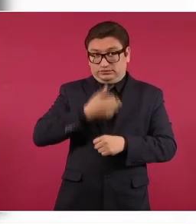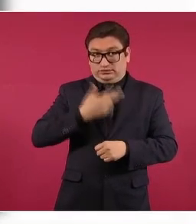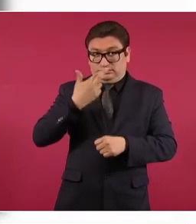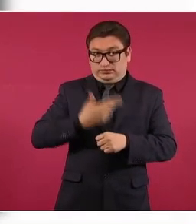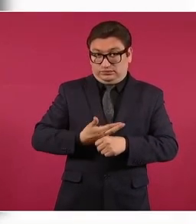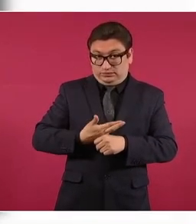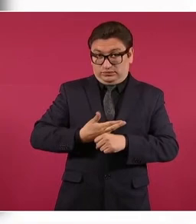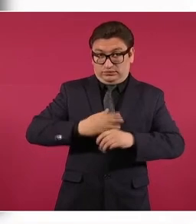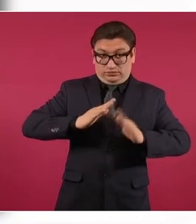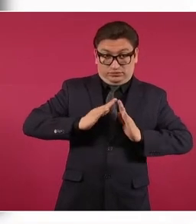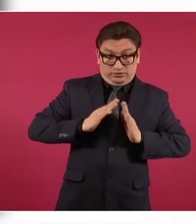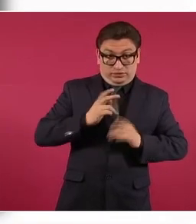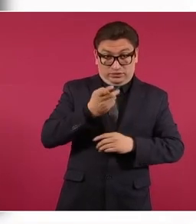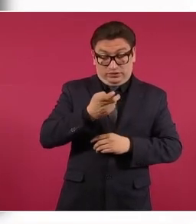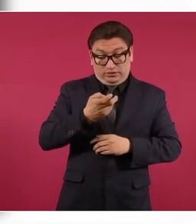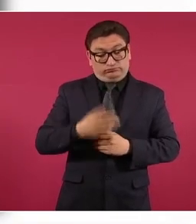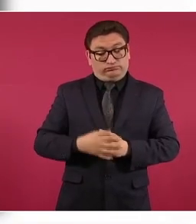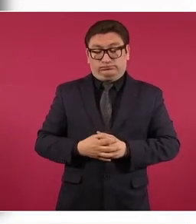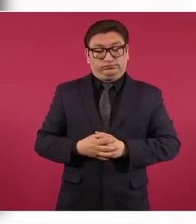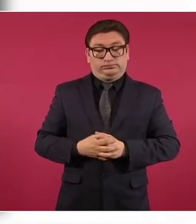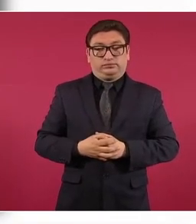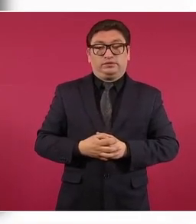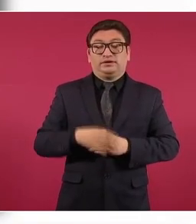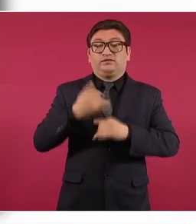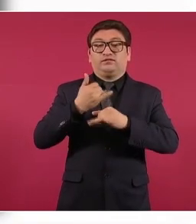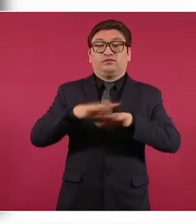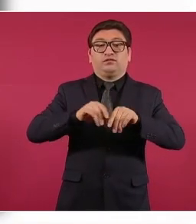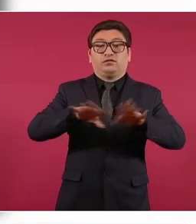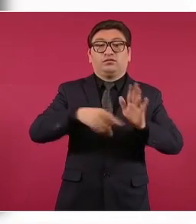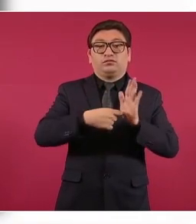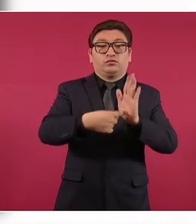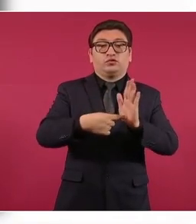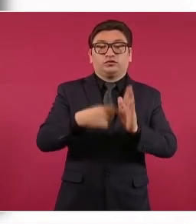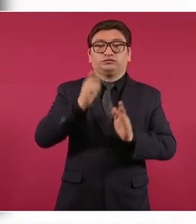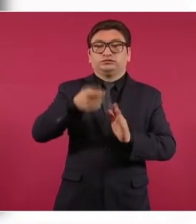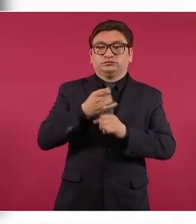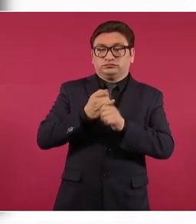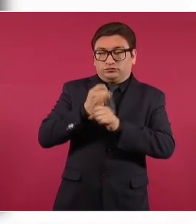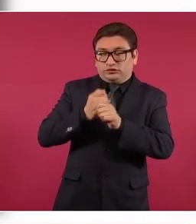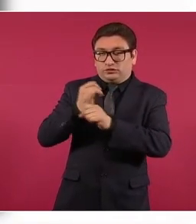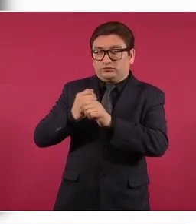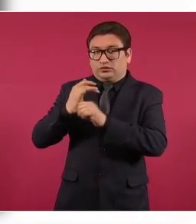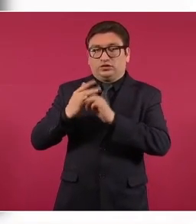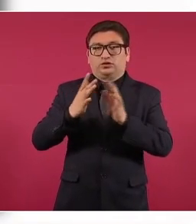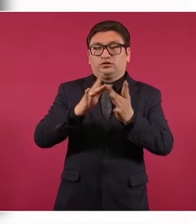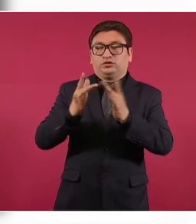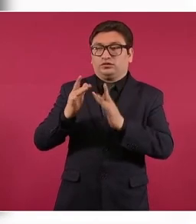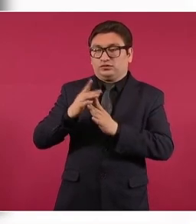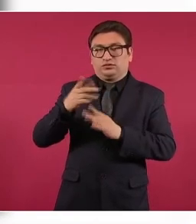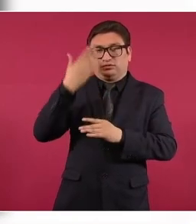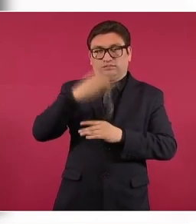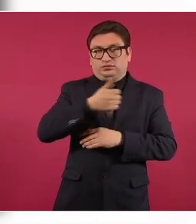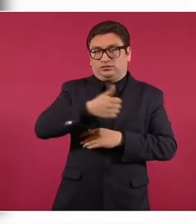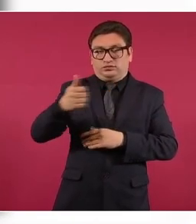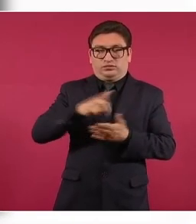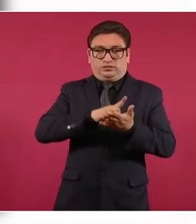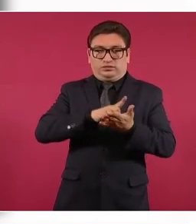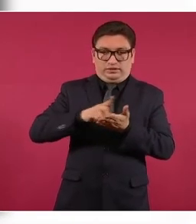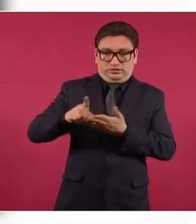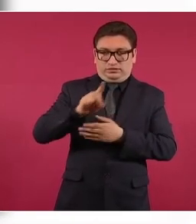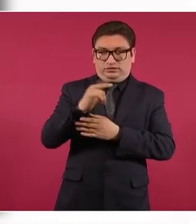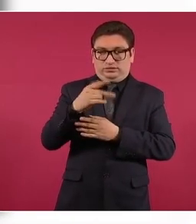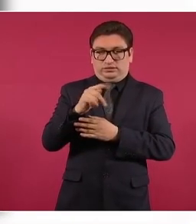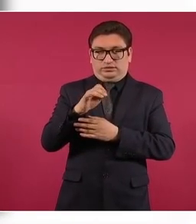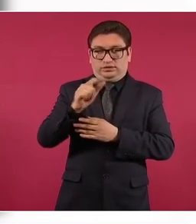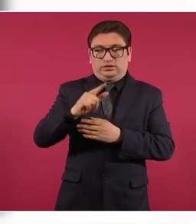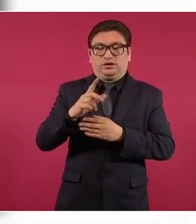de la Defensa Nacional. El informe se presentó como una investigación de la Red de Defensa de los Derechos Digitales con Animal